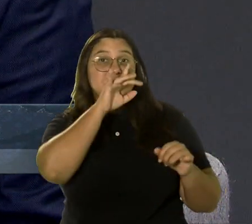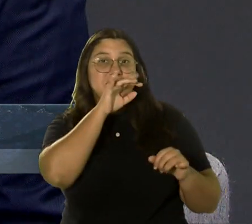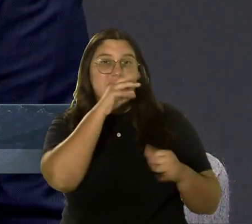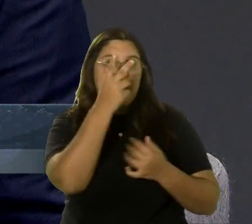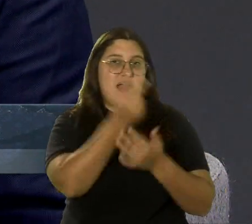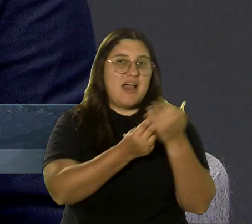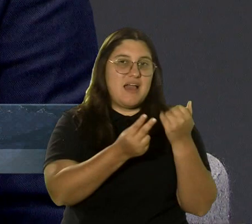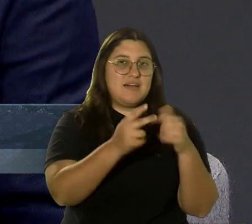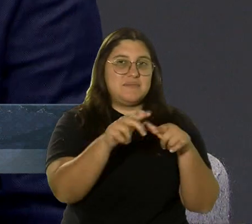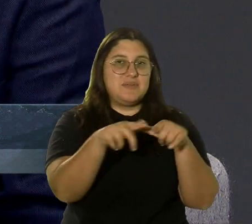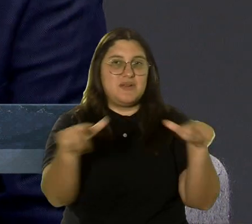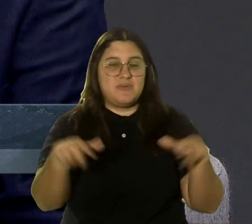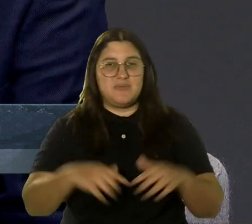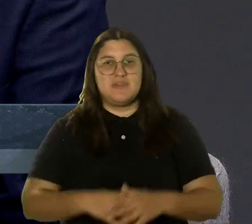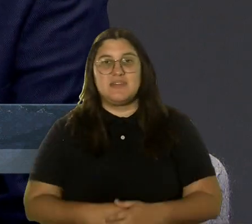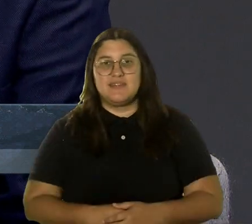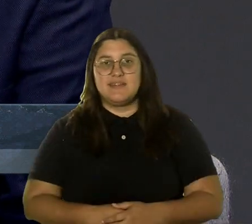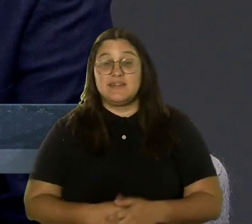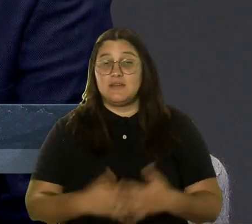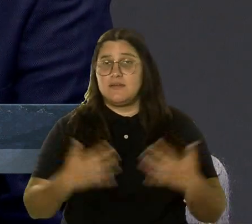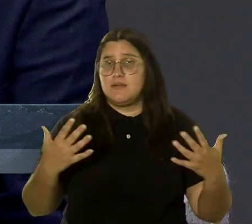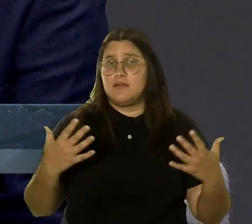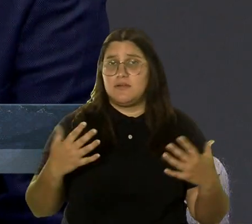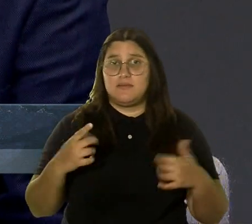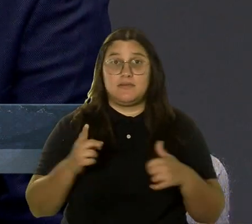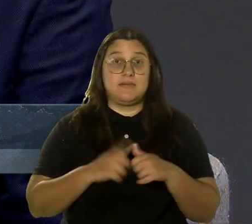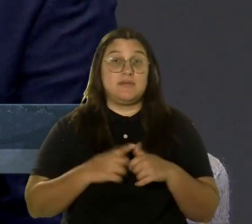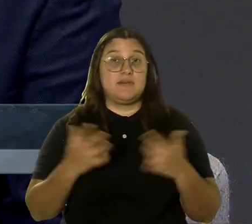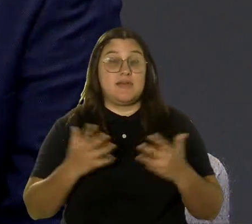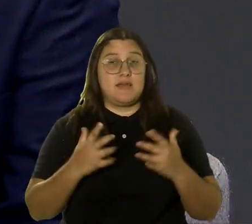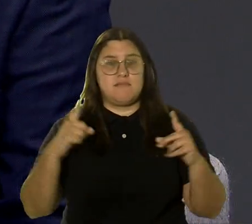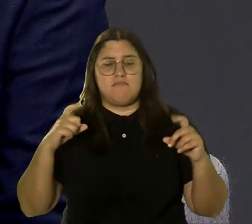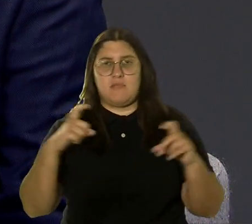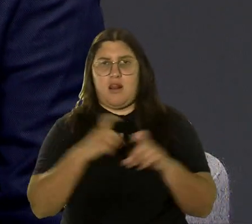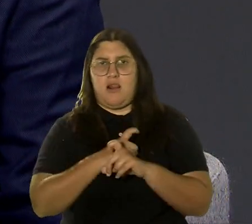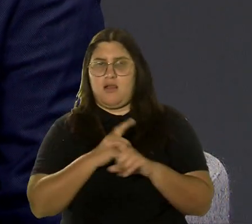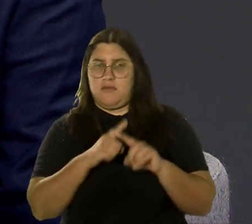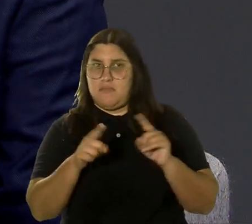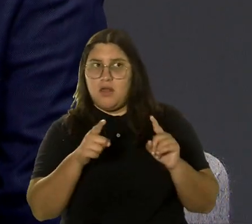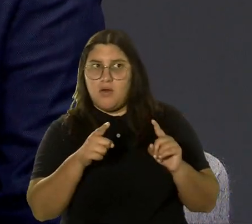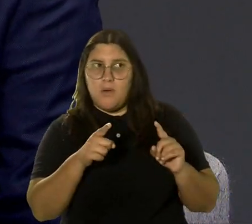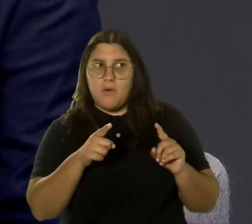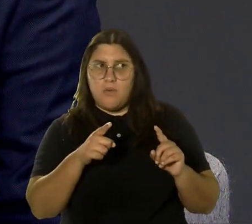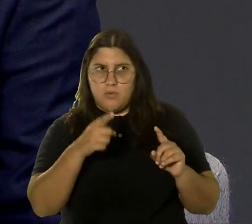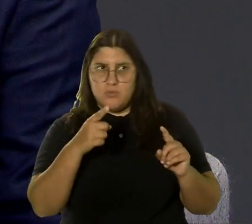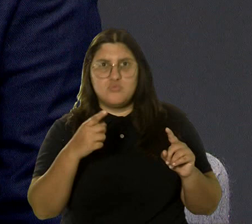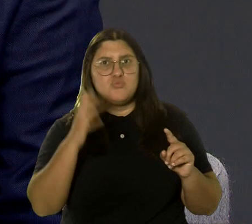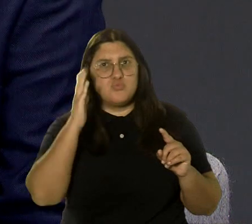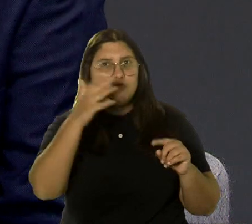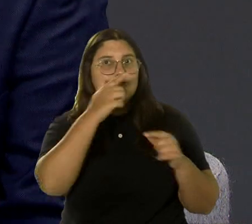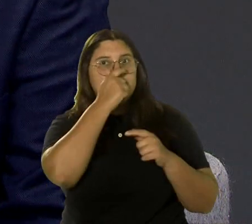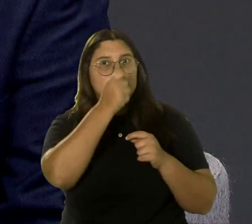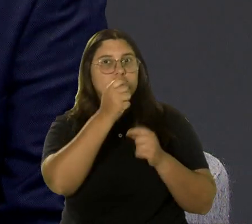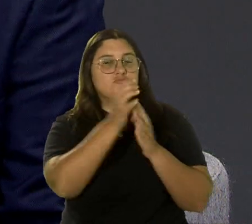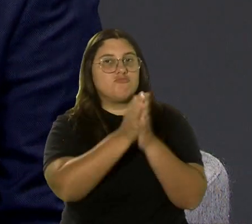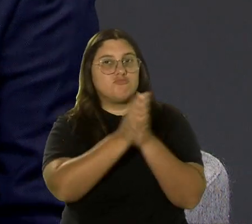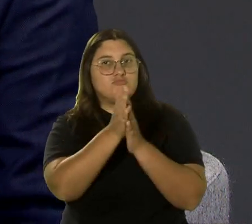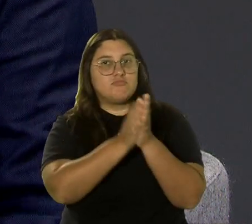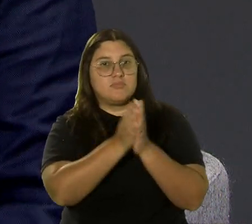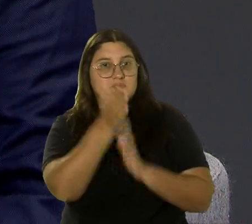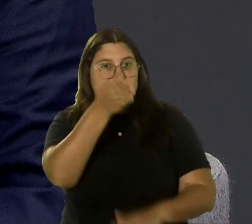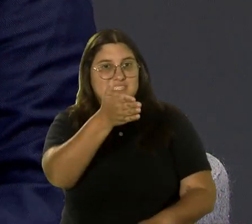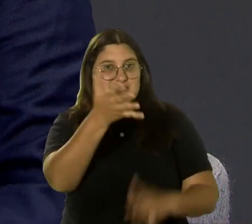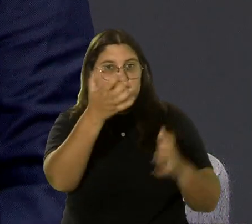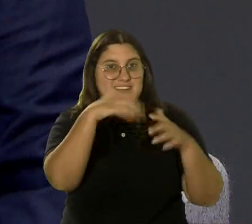idiomas. Y hablando del mismo, es complejo, pero por lo que he escuchado aquí va a ser sumamente interesante el que entra allí no quiere